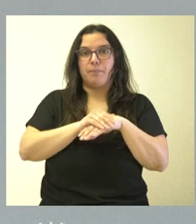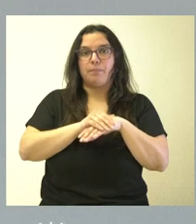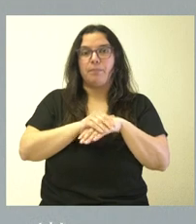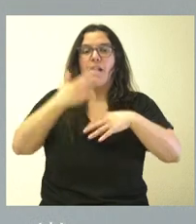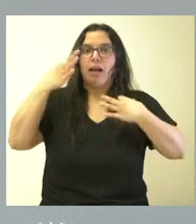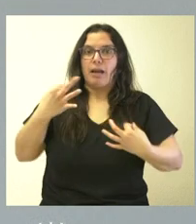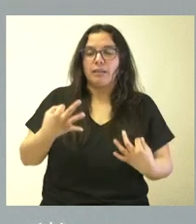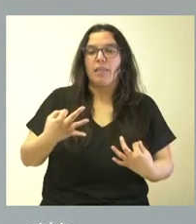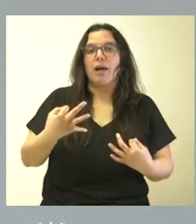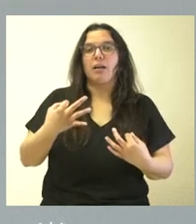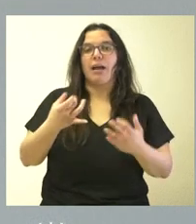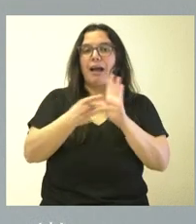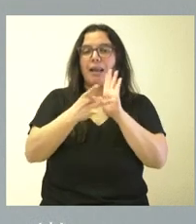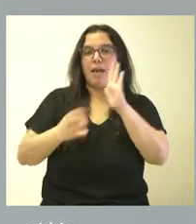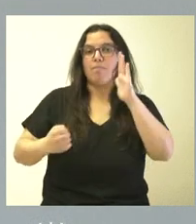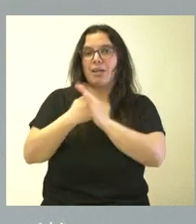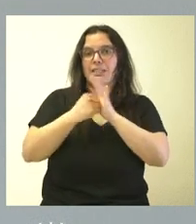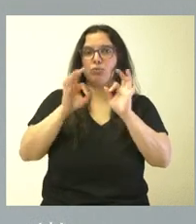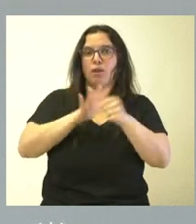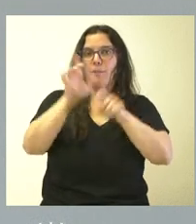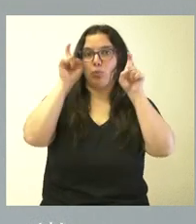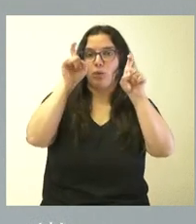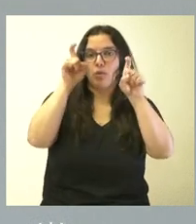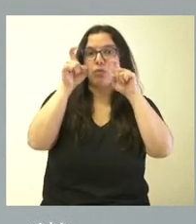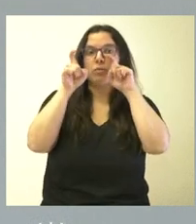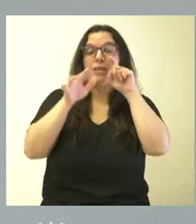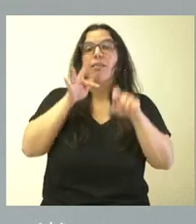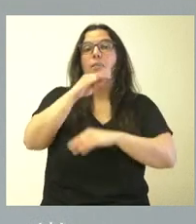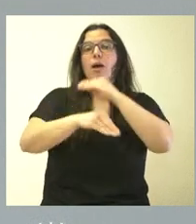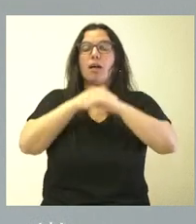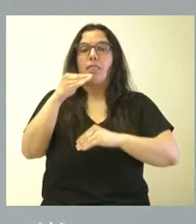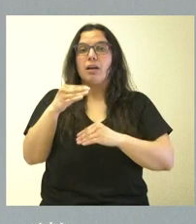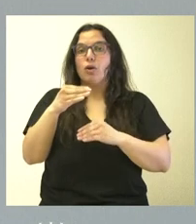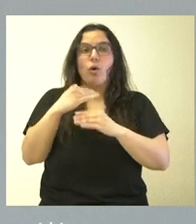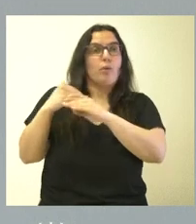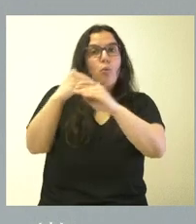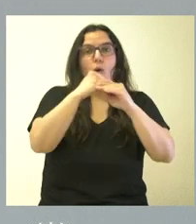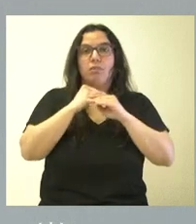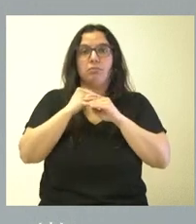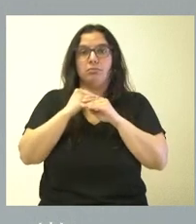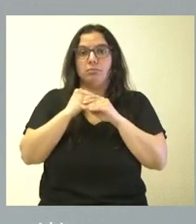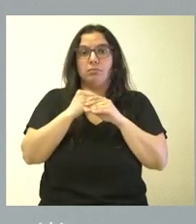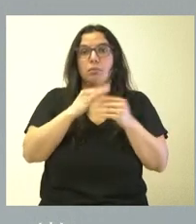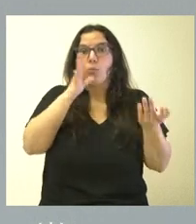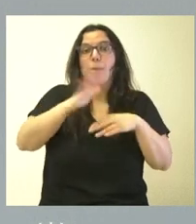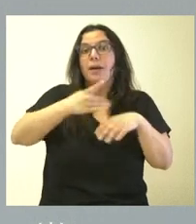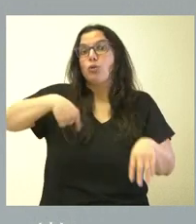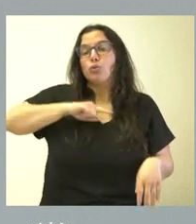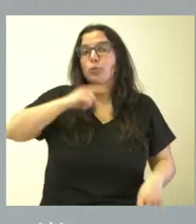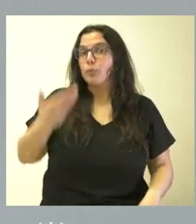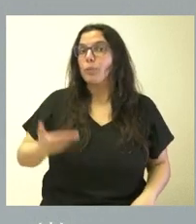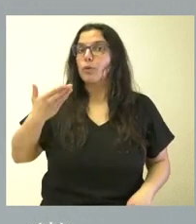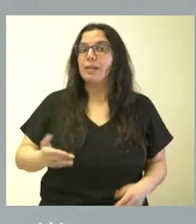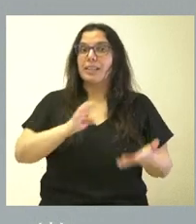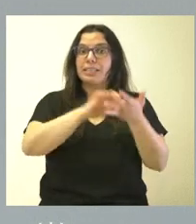garantizar el máximo nivel de calidad en la educación y hacerlo en igualdad, porque para nosotros es muy importante que